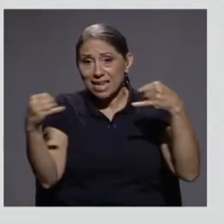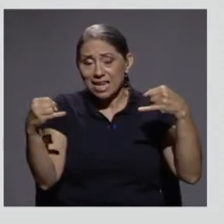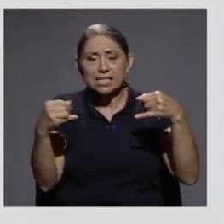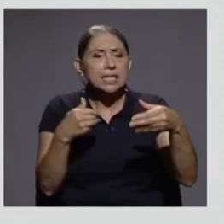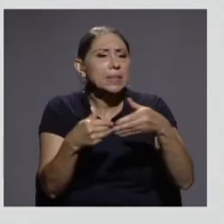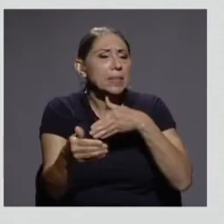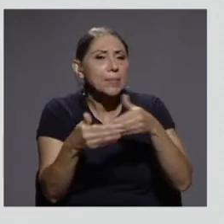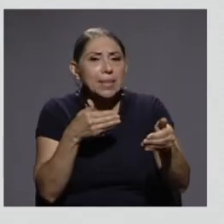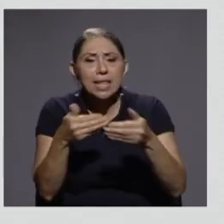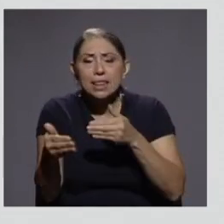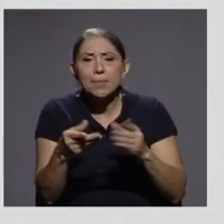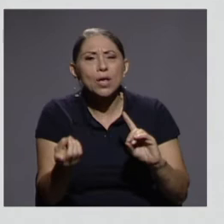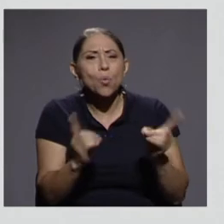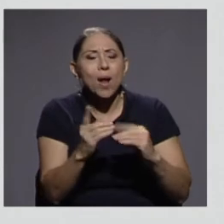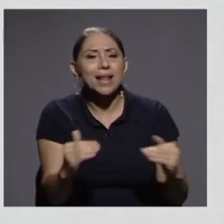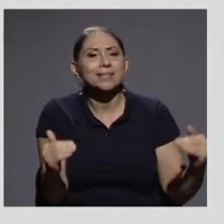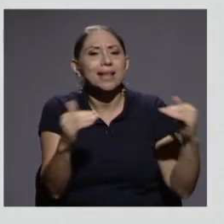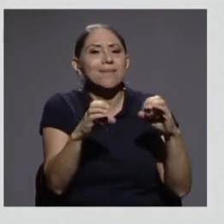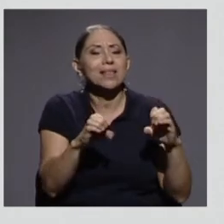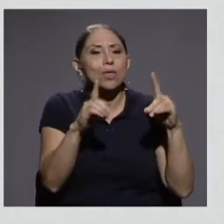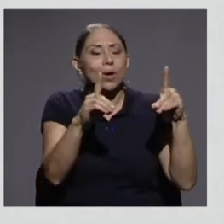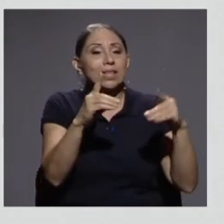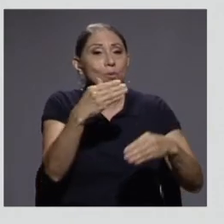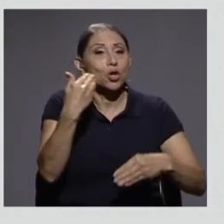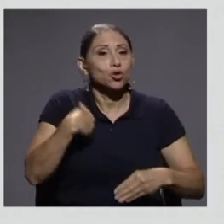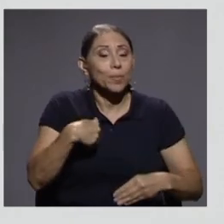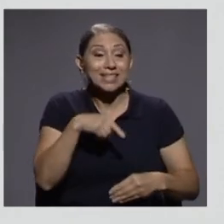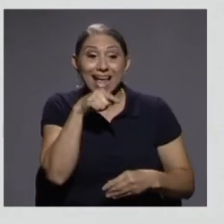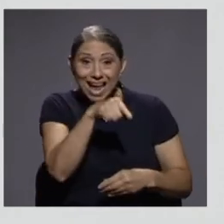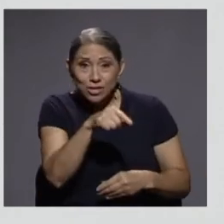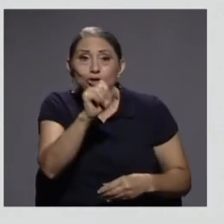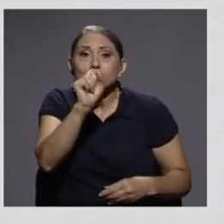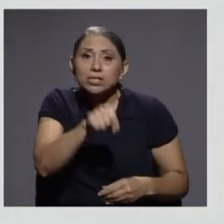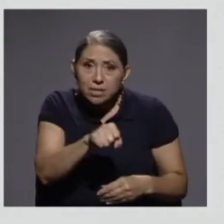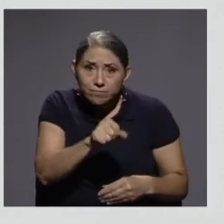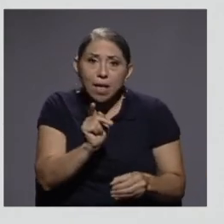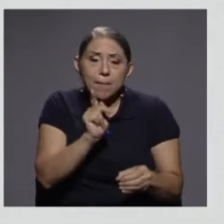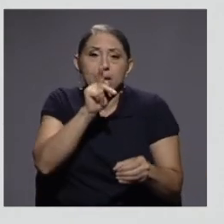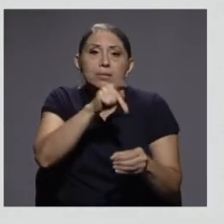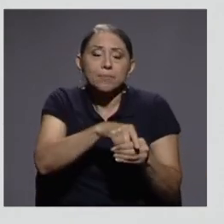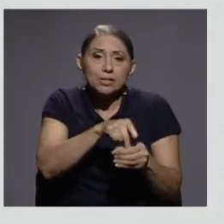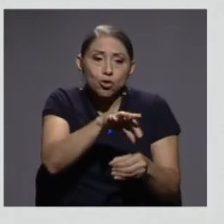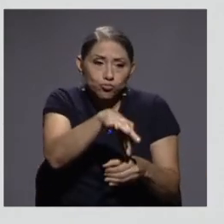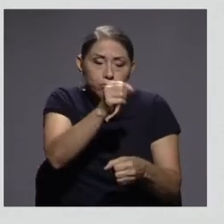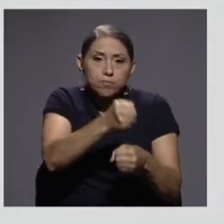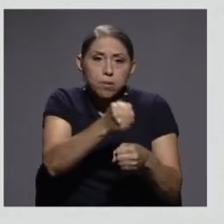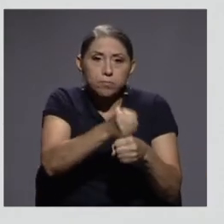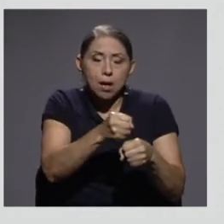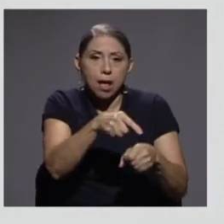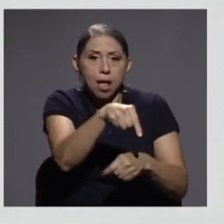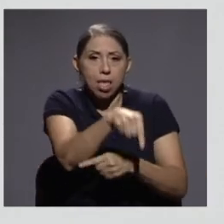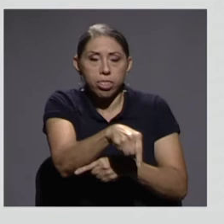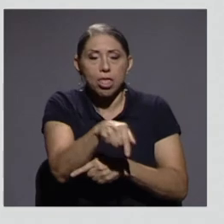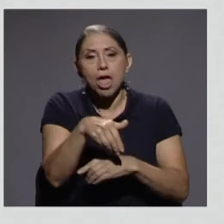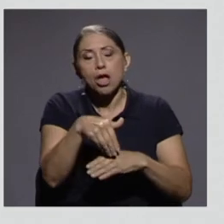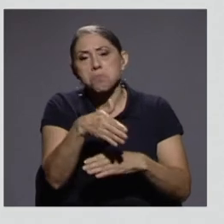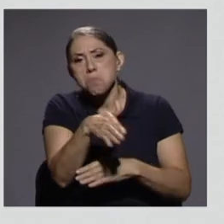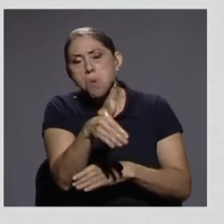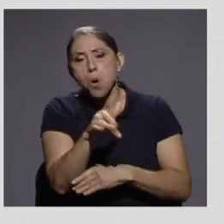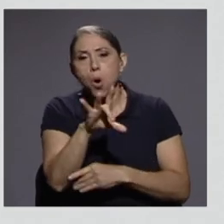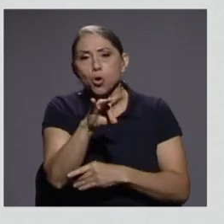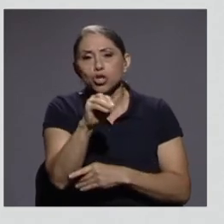educativo de los hombres, ellos tienen una alta participación en el mercado laboral que supera y que ronda el 80%.